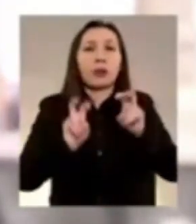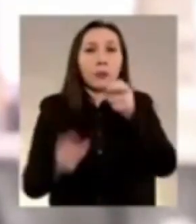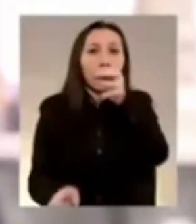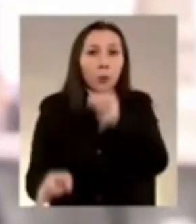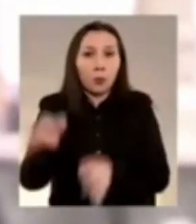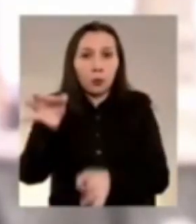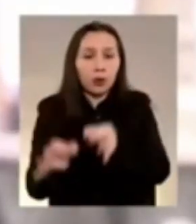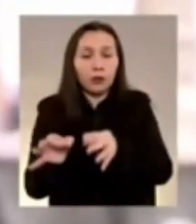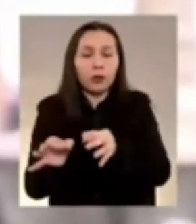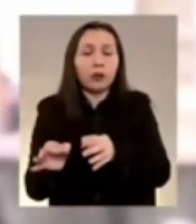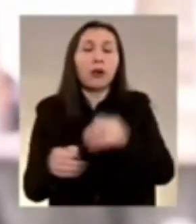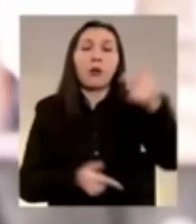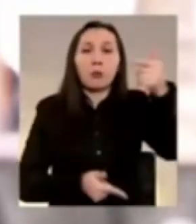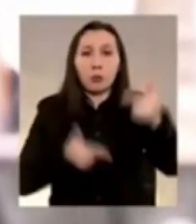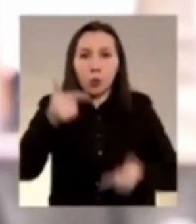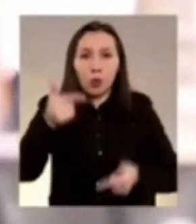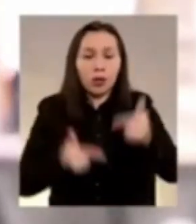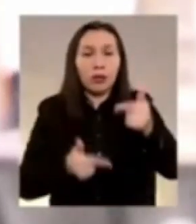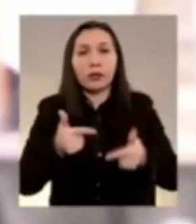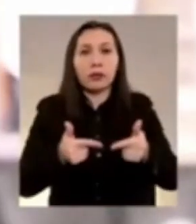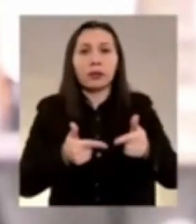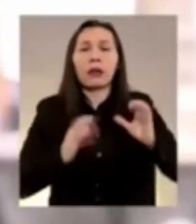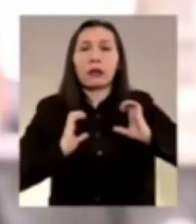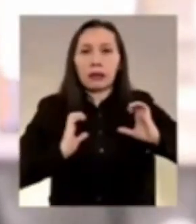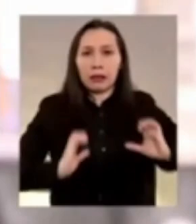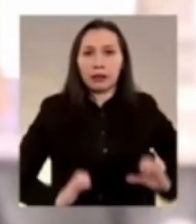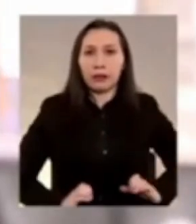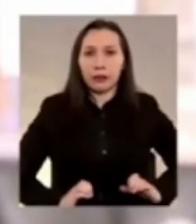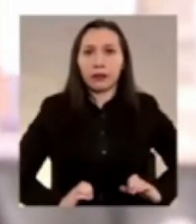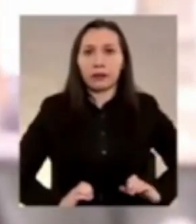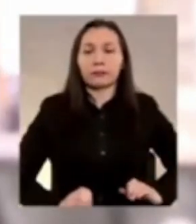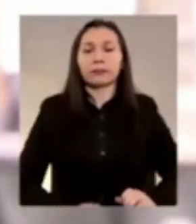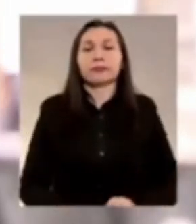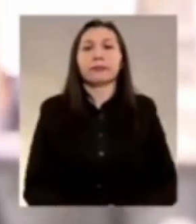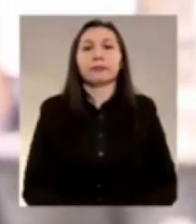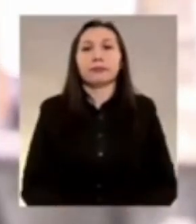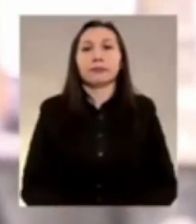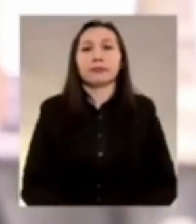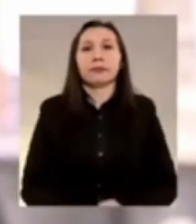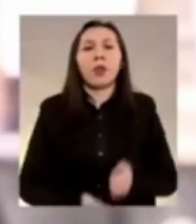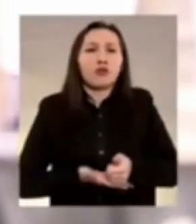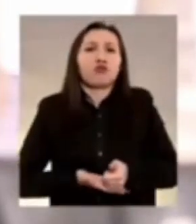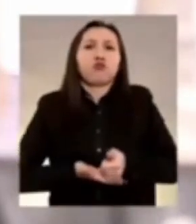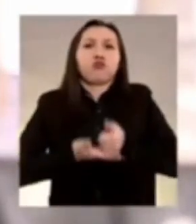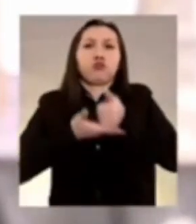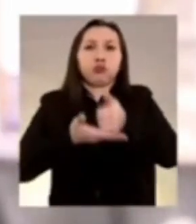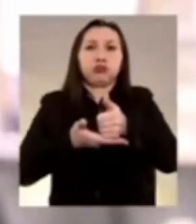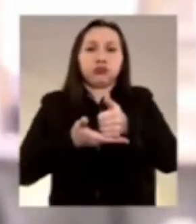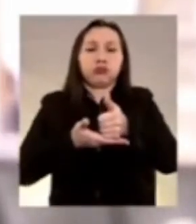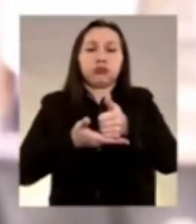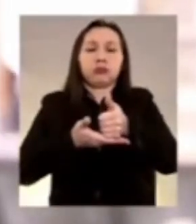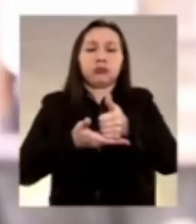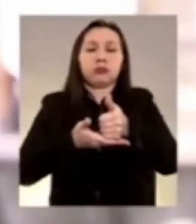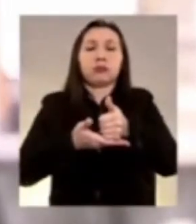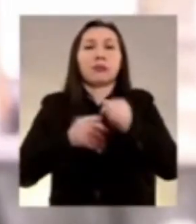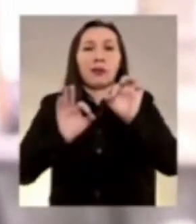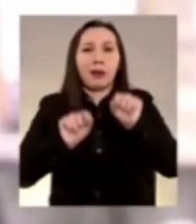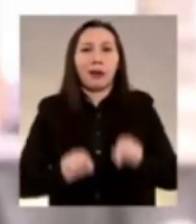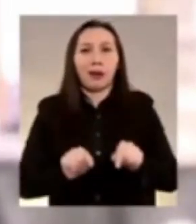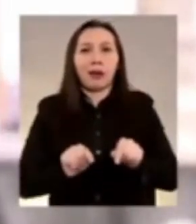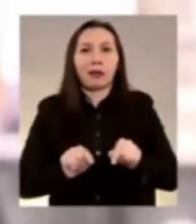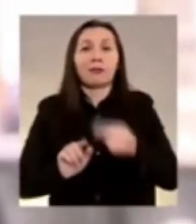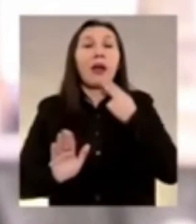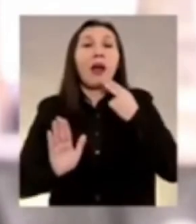jurídica, política y ética y reivindicar esta